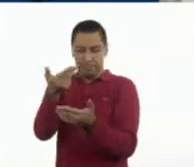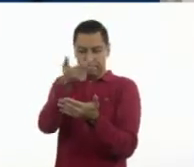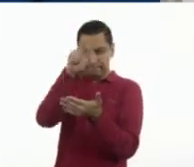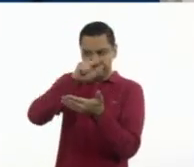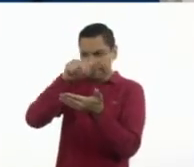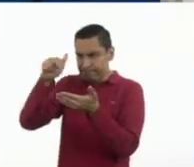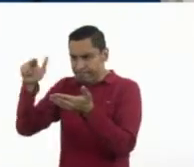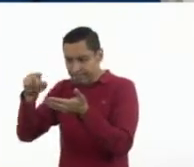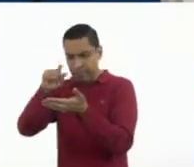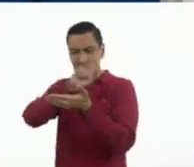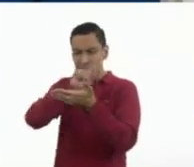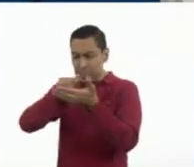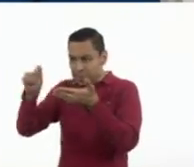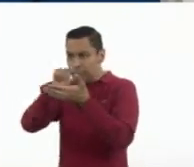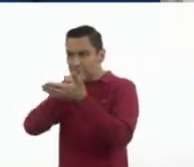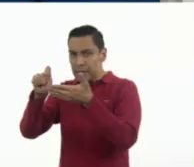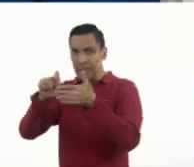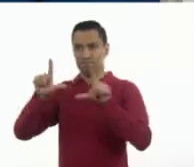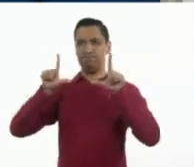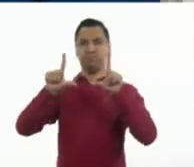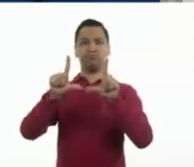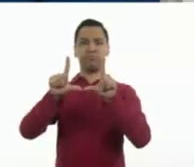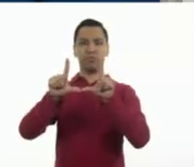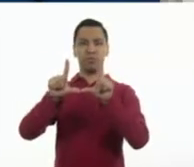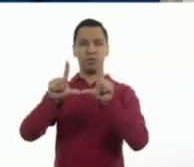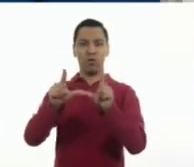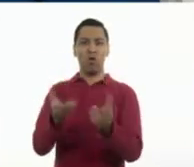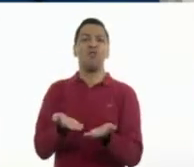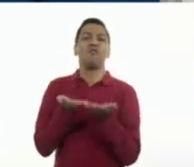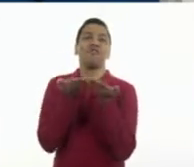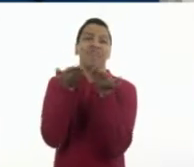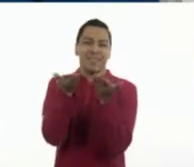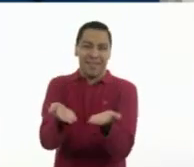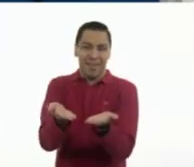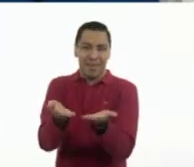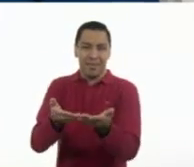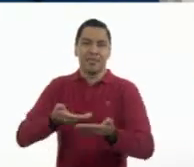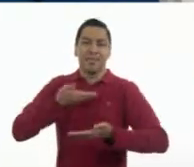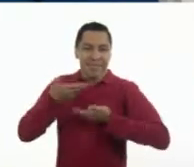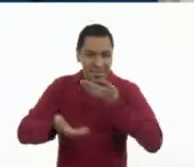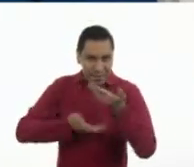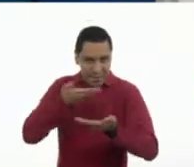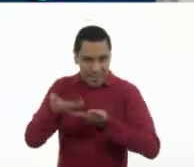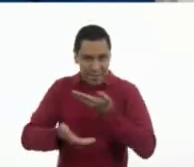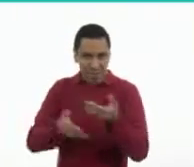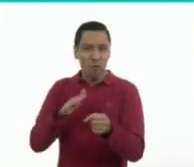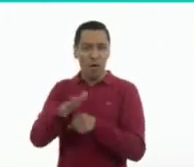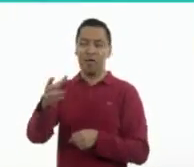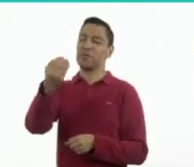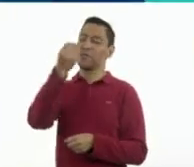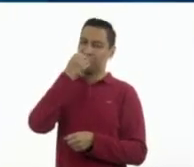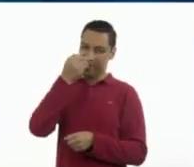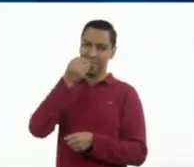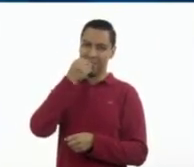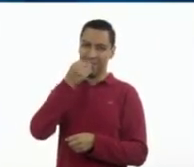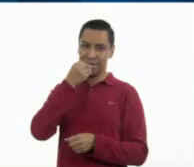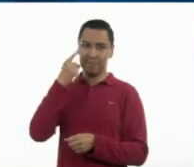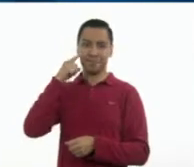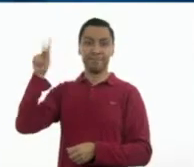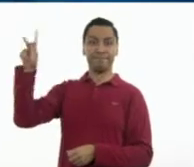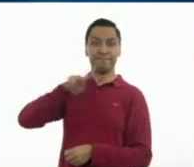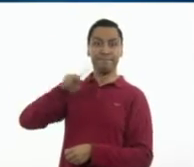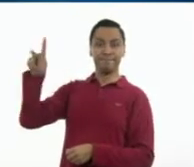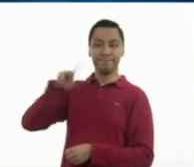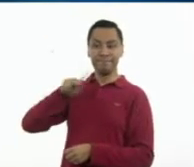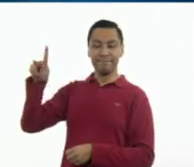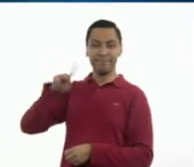es un servicio, el cual es la comida. ¿Qué más podemos observar? ¿En qué se parecen o en qué